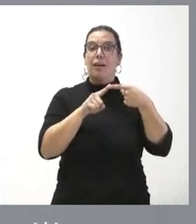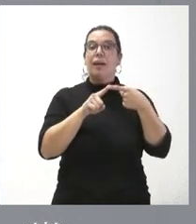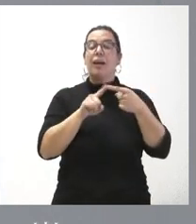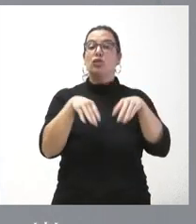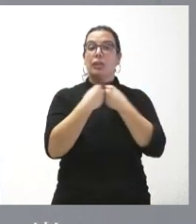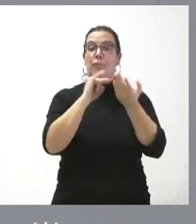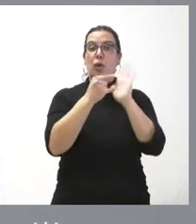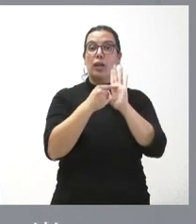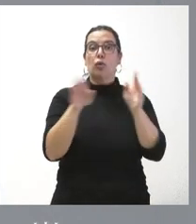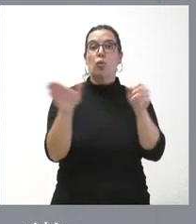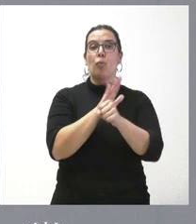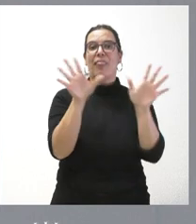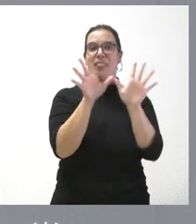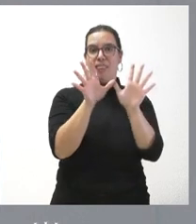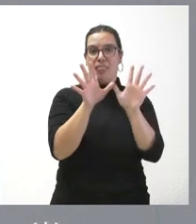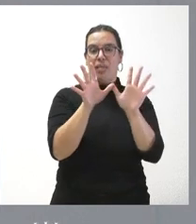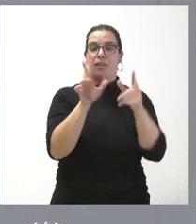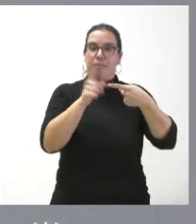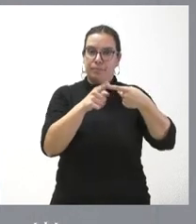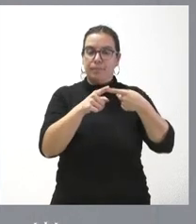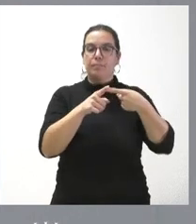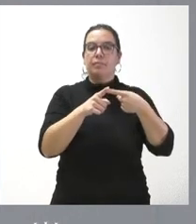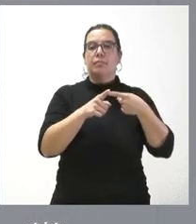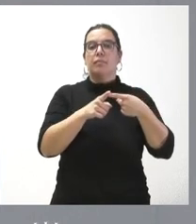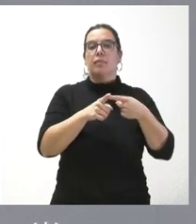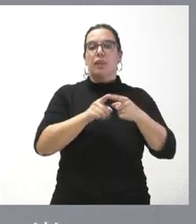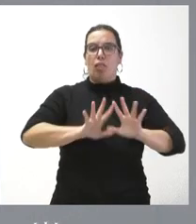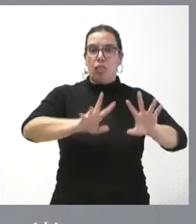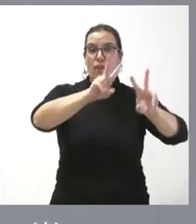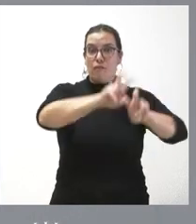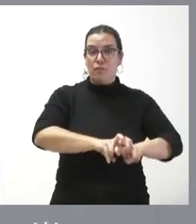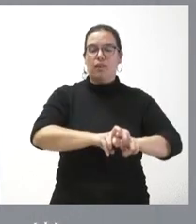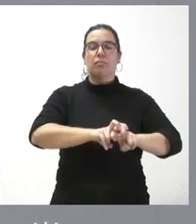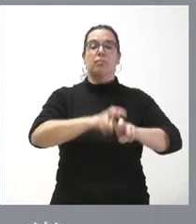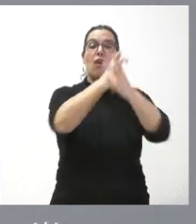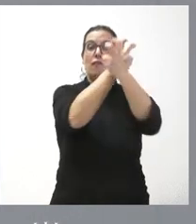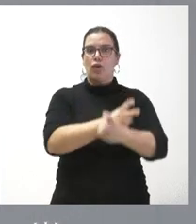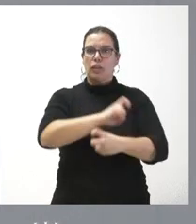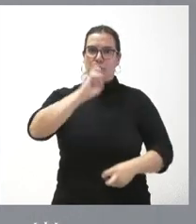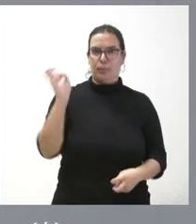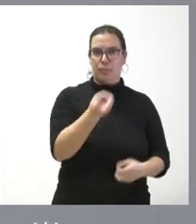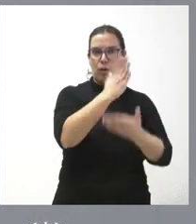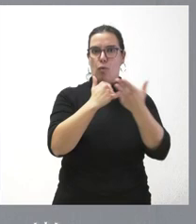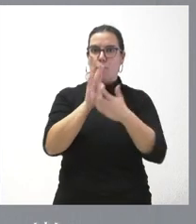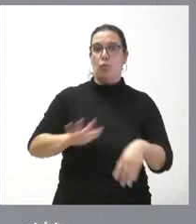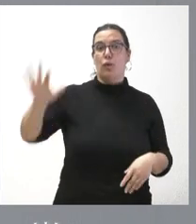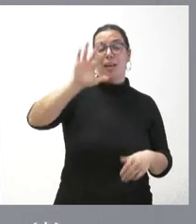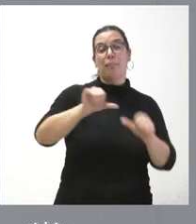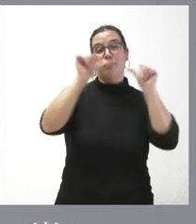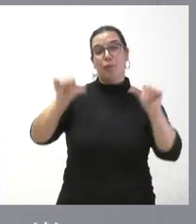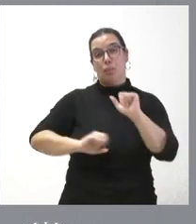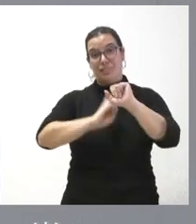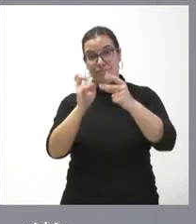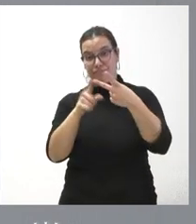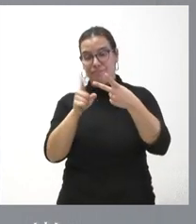proyectos con este propósito, desarrollados en diferentes fosas de nuestra comunidad autónoma. Y una segunda modalidad es la que tiene